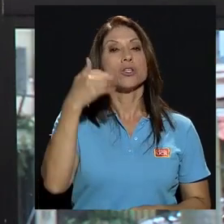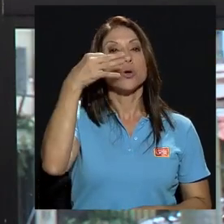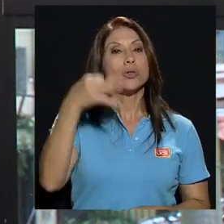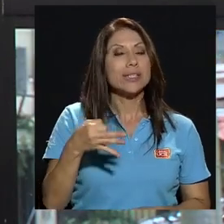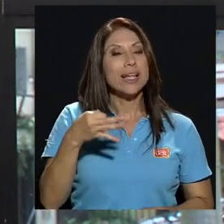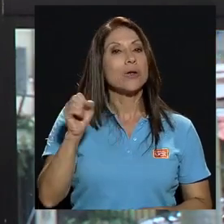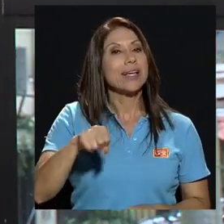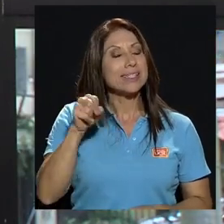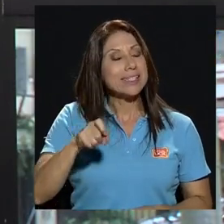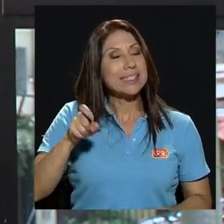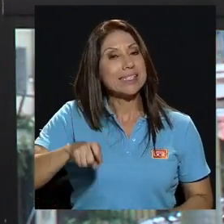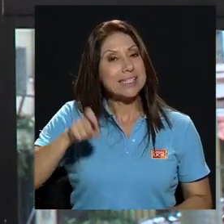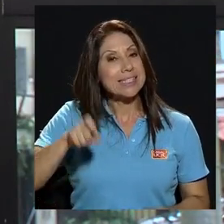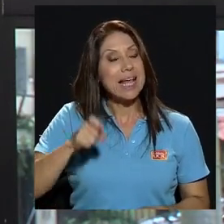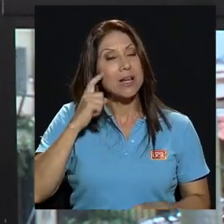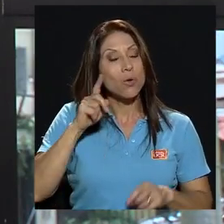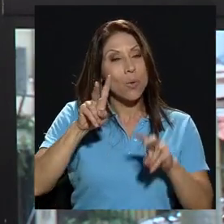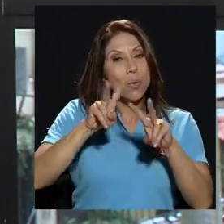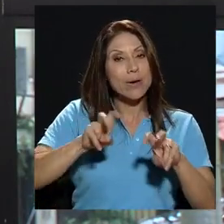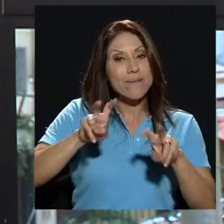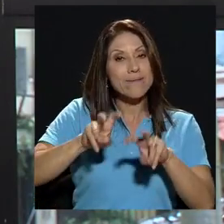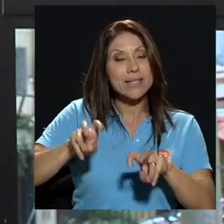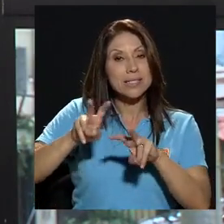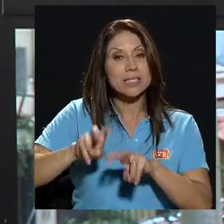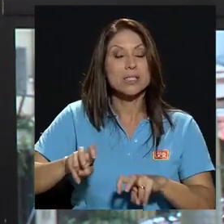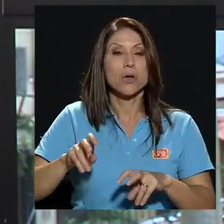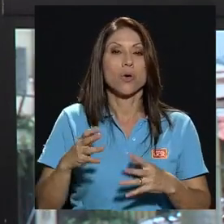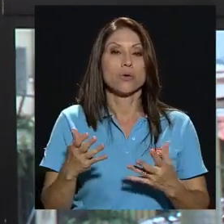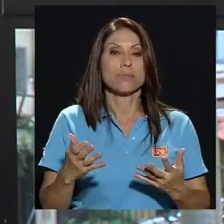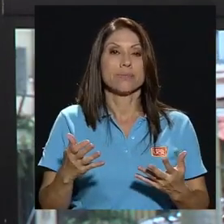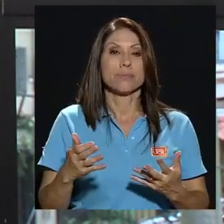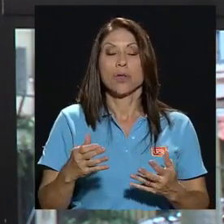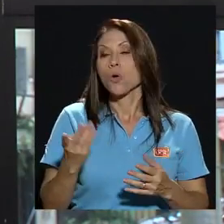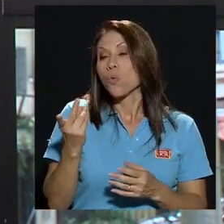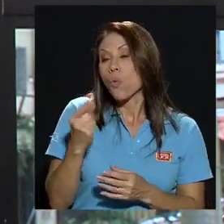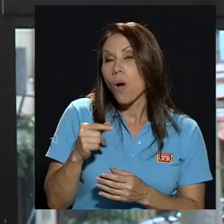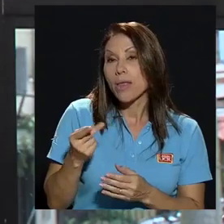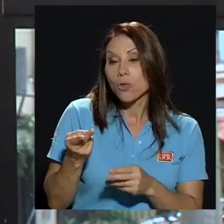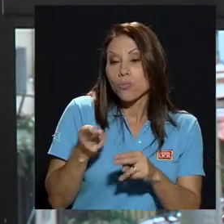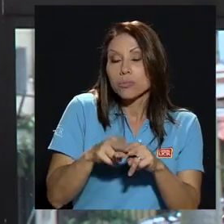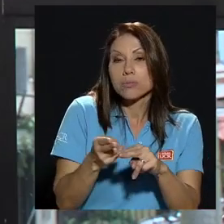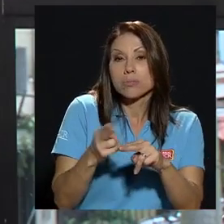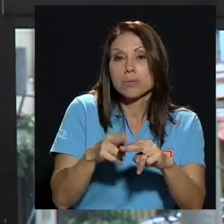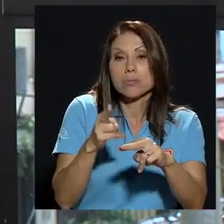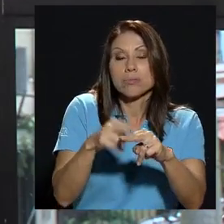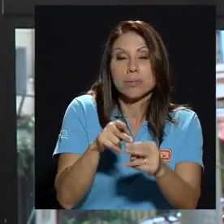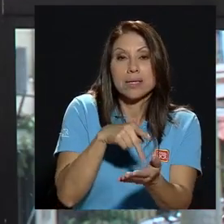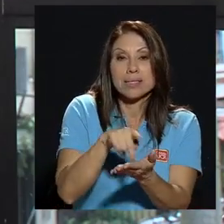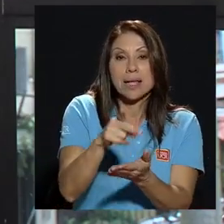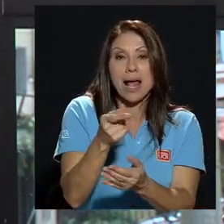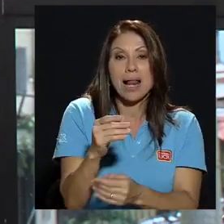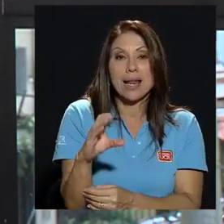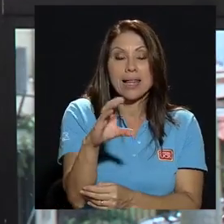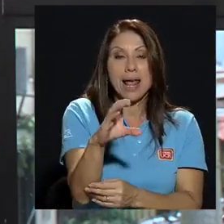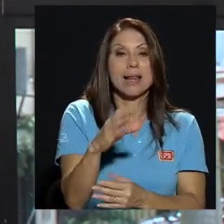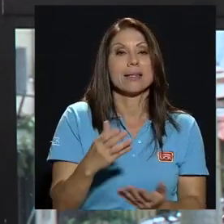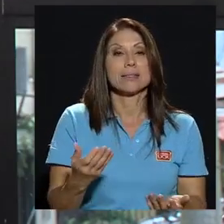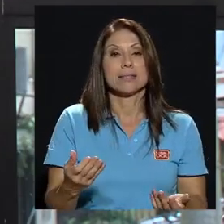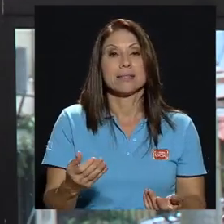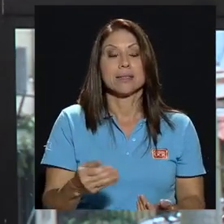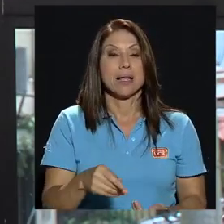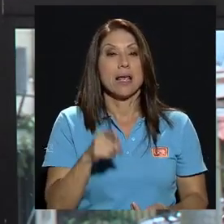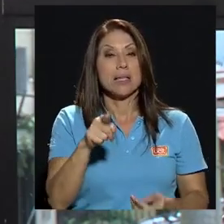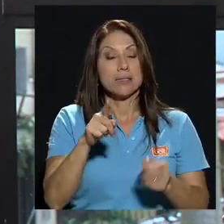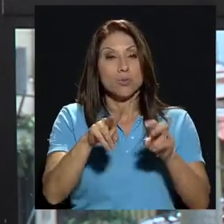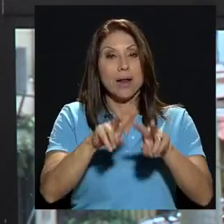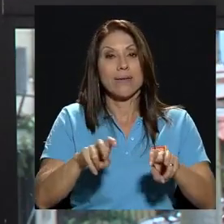es necesario esta revisión de las cargas salariales de las anualidades para reiterarlo es